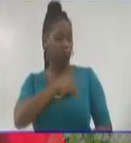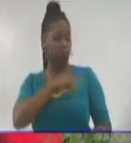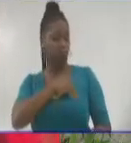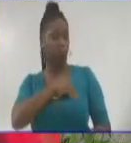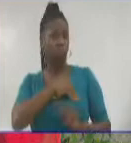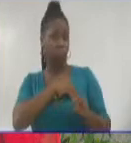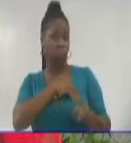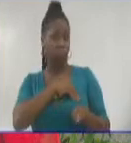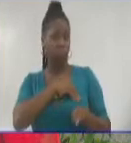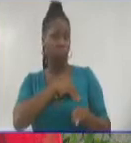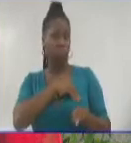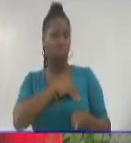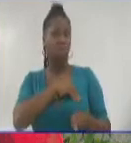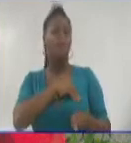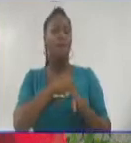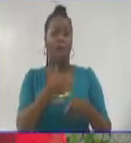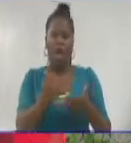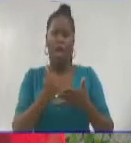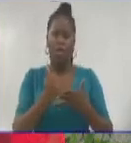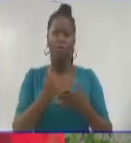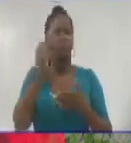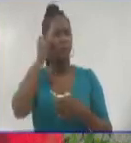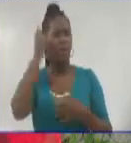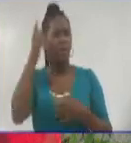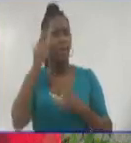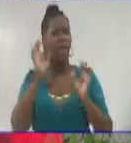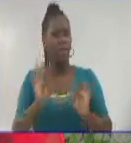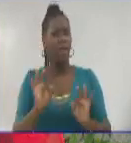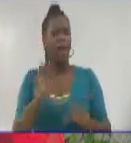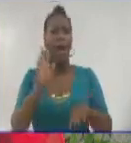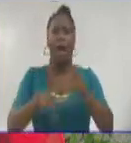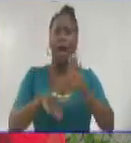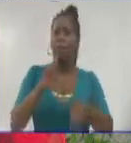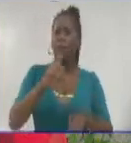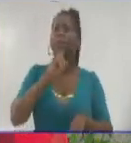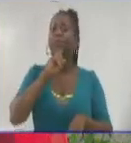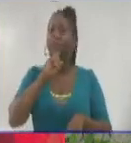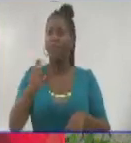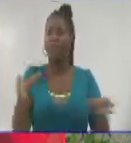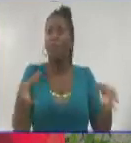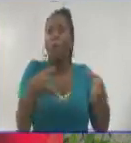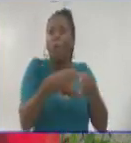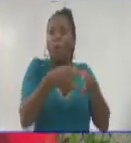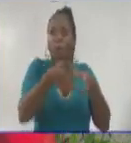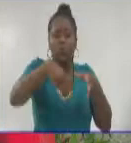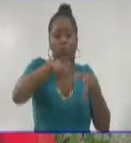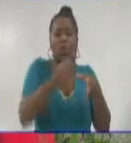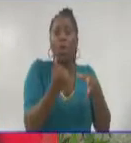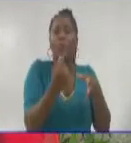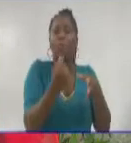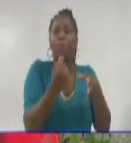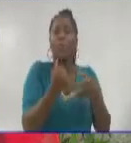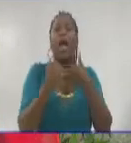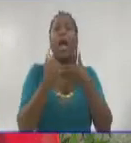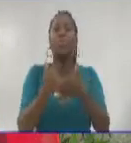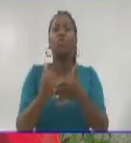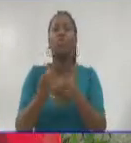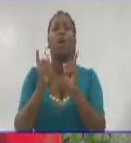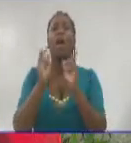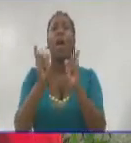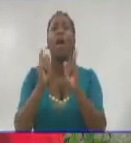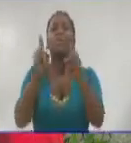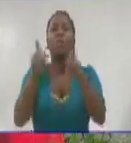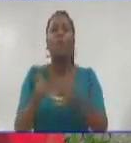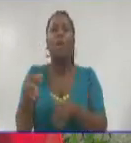favorecido un tanto el trabajo. Sigue siendo difícil porque es una comisión que además de la función de auxiliar a la Asamblea Municipal,